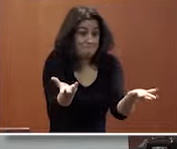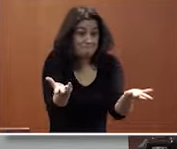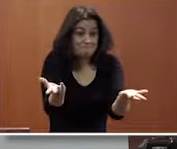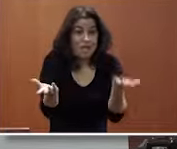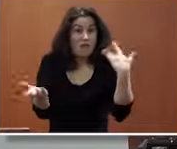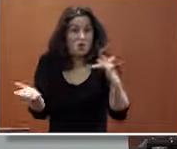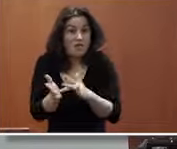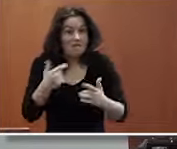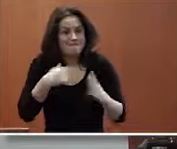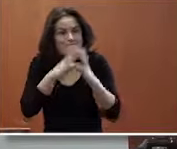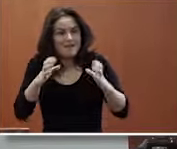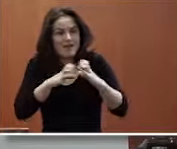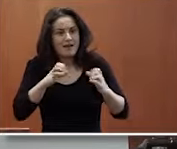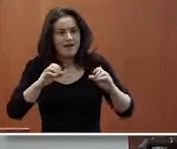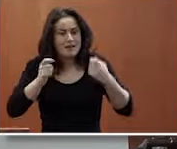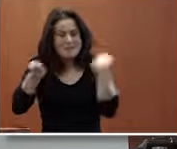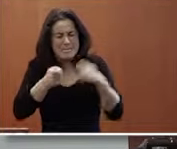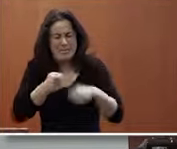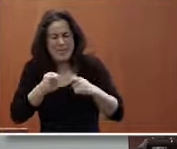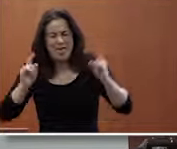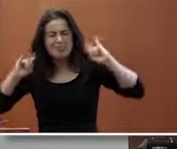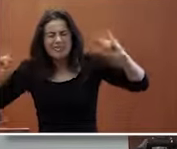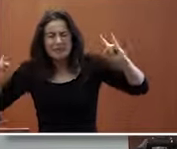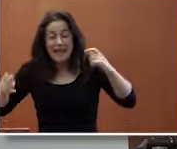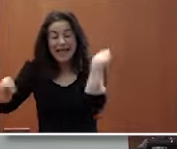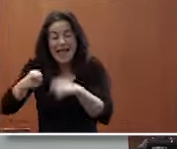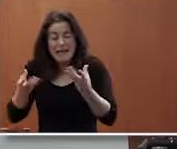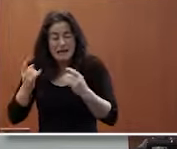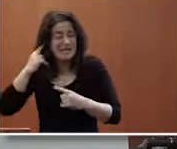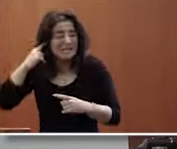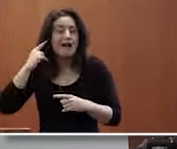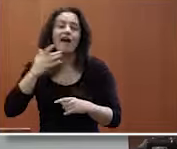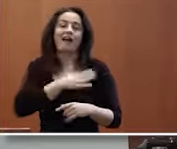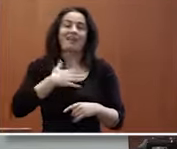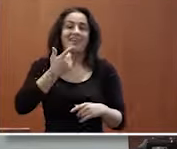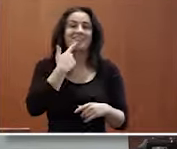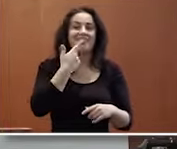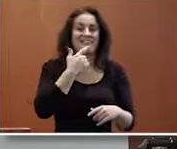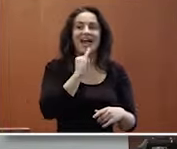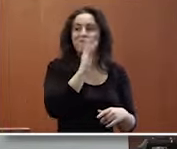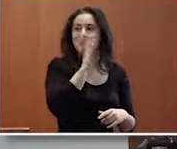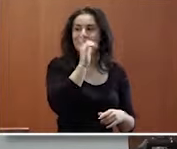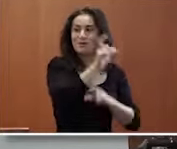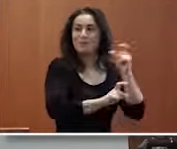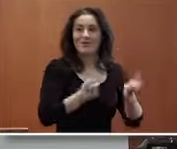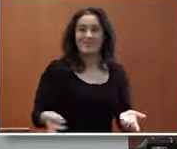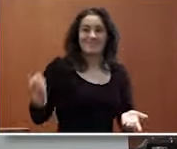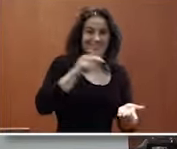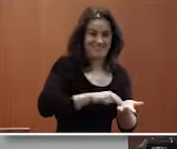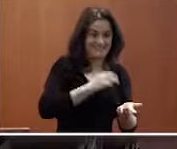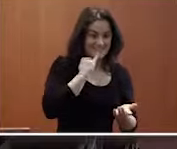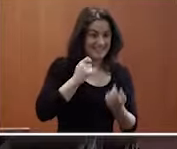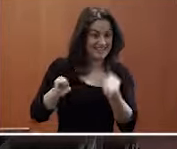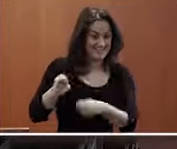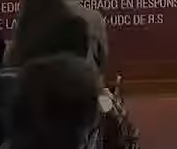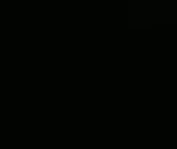el otro día yo deseaba que se vendieran muchos despertadores porque sería una buena noticia que mucha gente tuviera un motivo para poner el despertador y para levantarse todos los